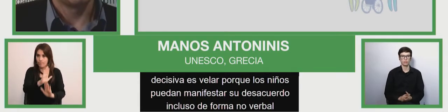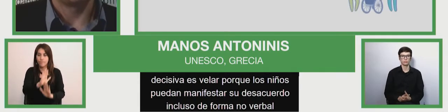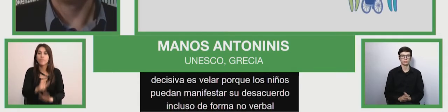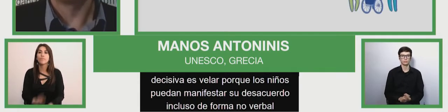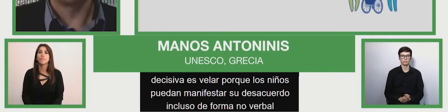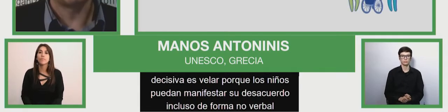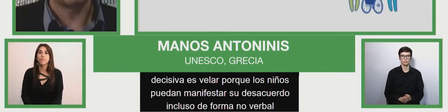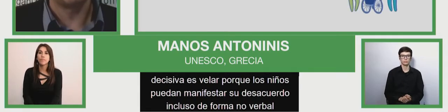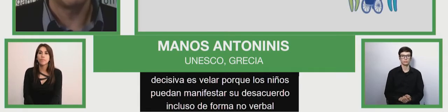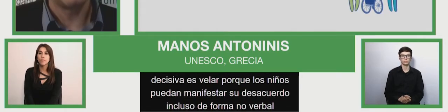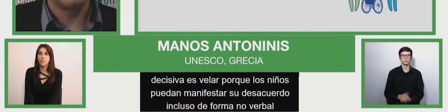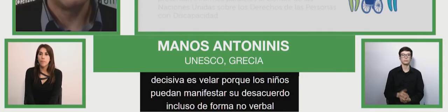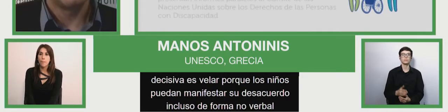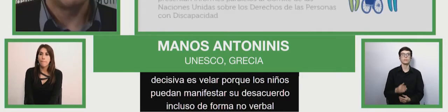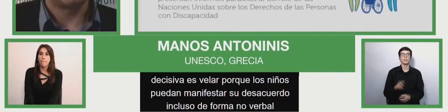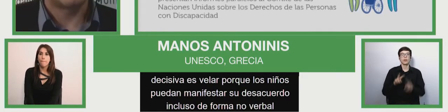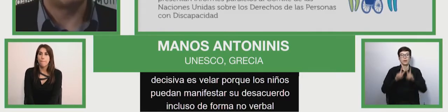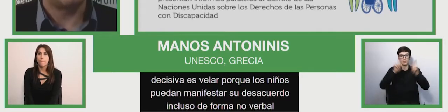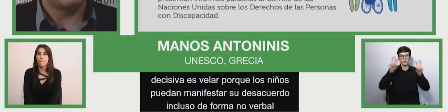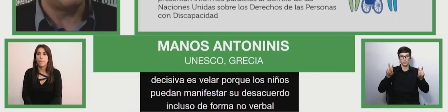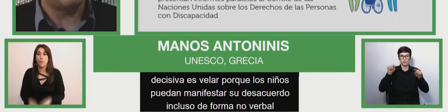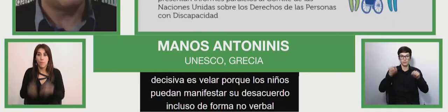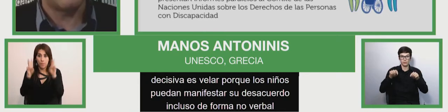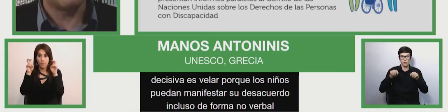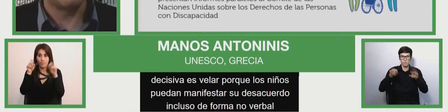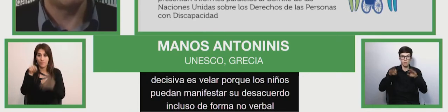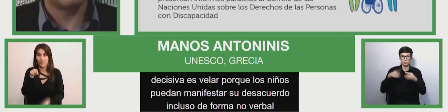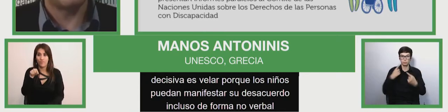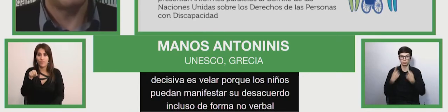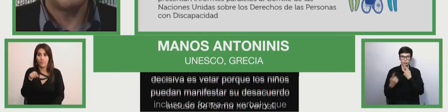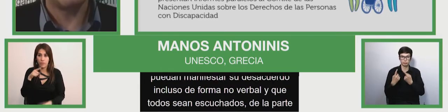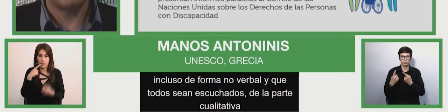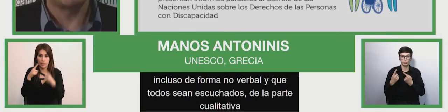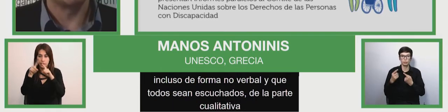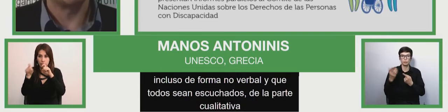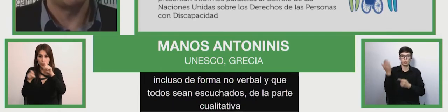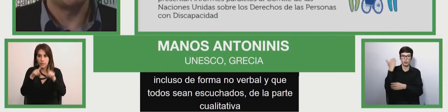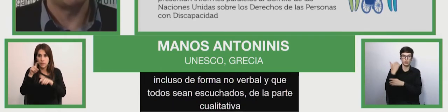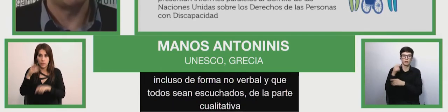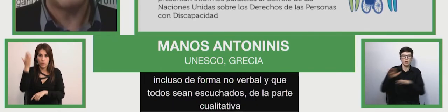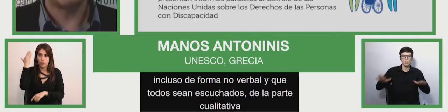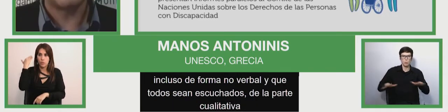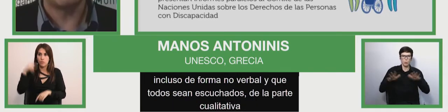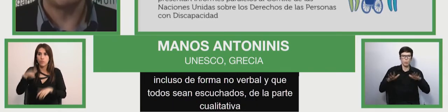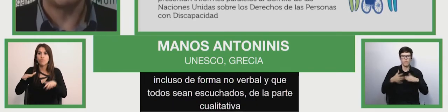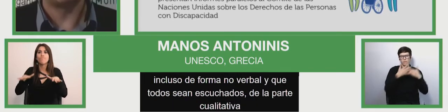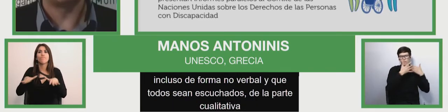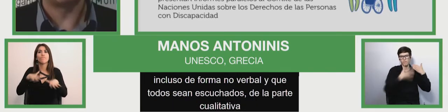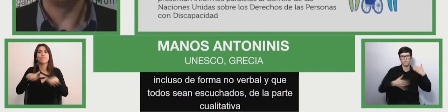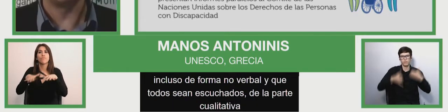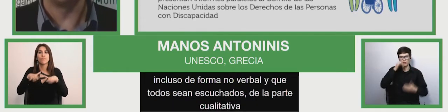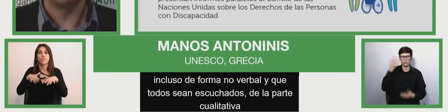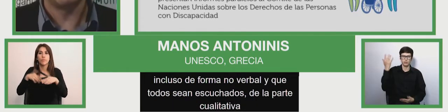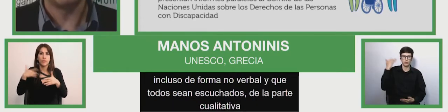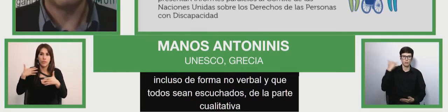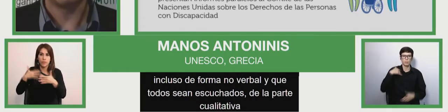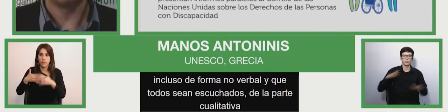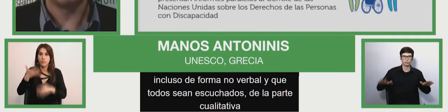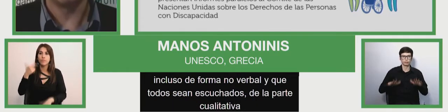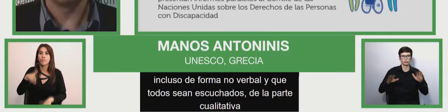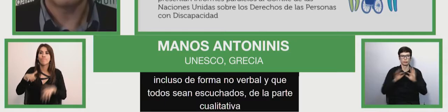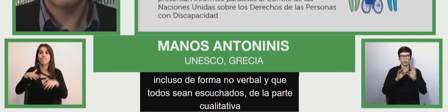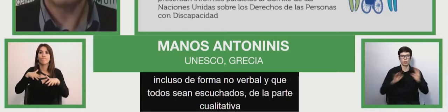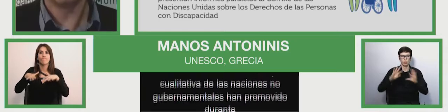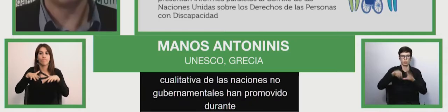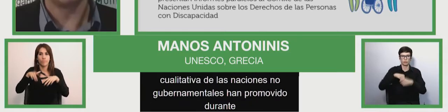De la parte cualitativa, las organizaciones no gubernamentales han promovido durante largo tiempo la educación inclusiva a